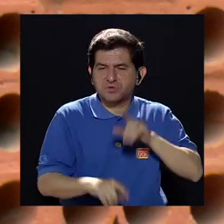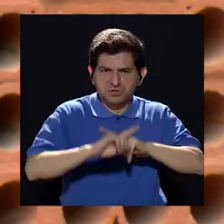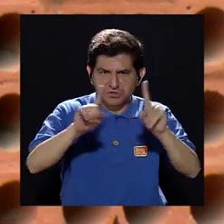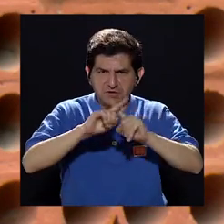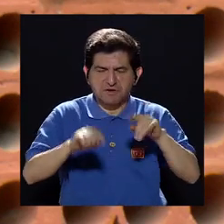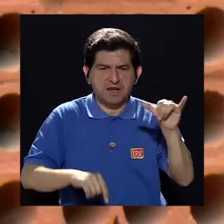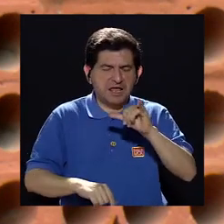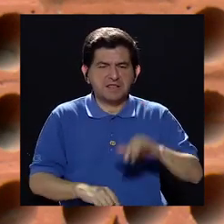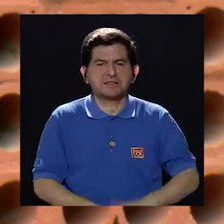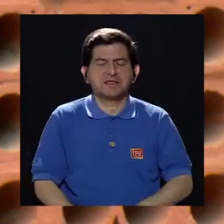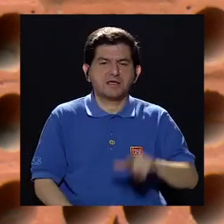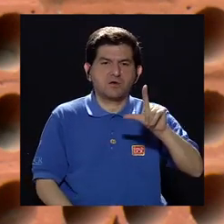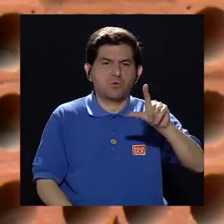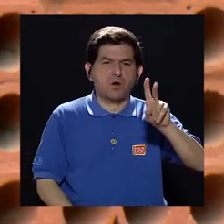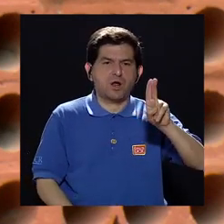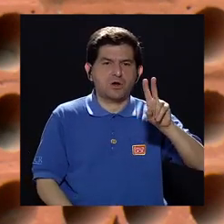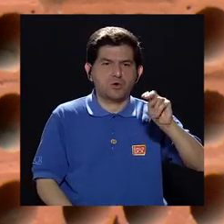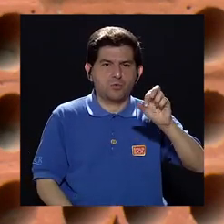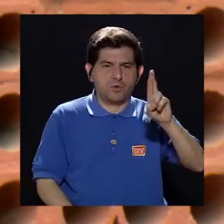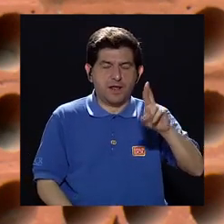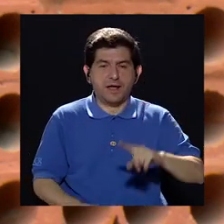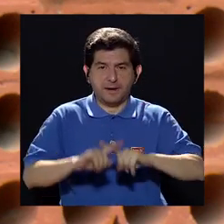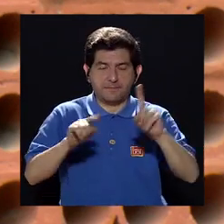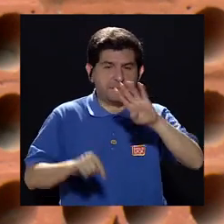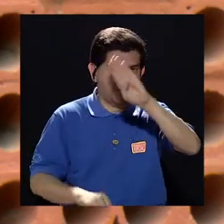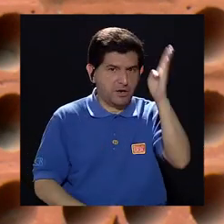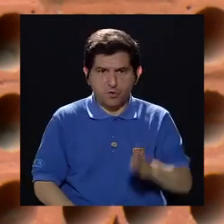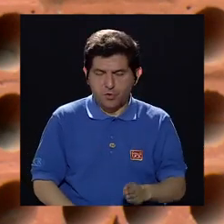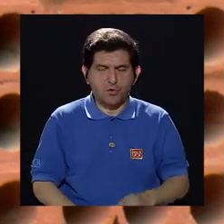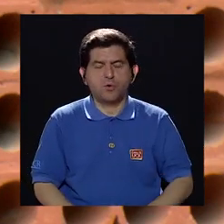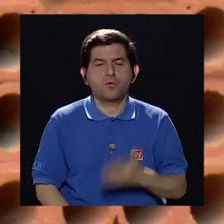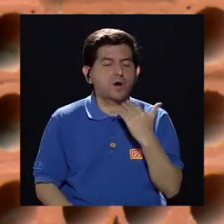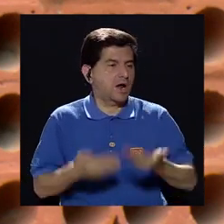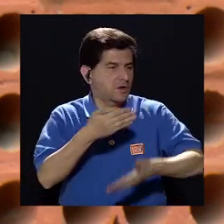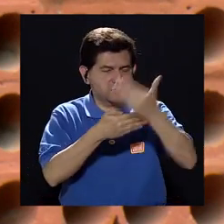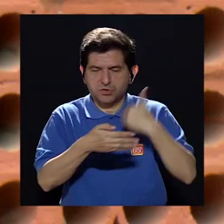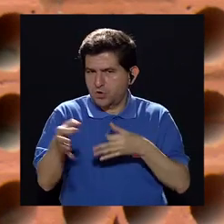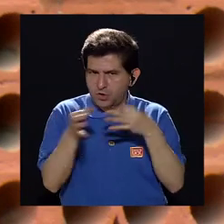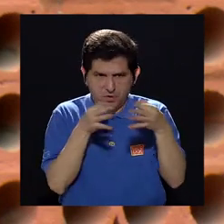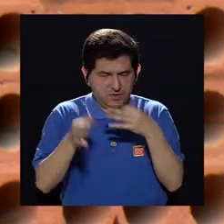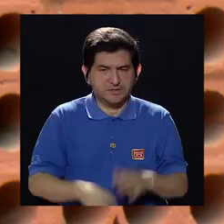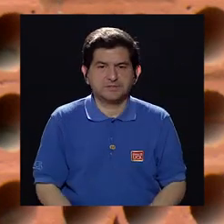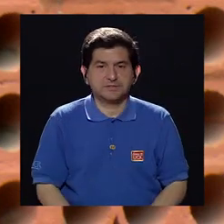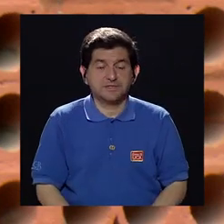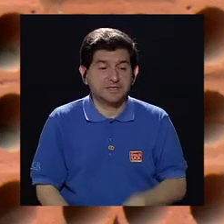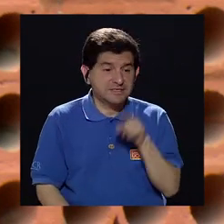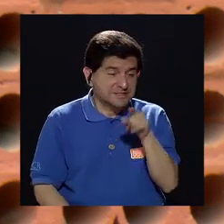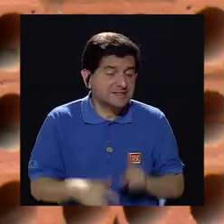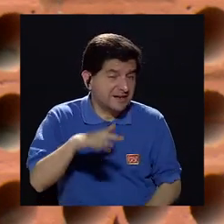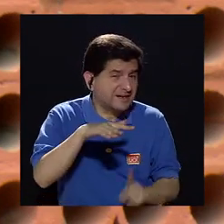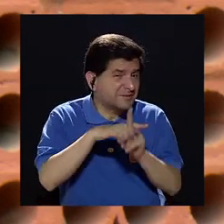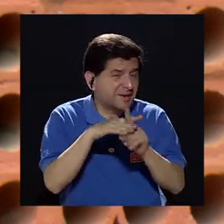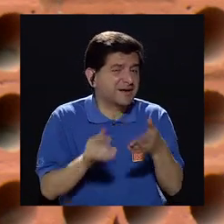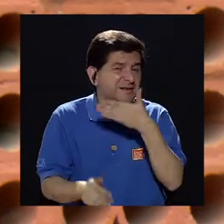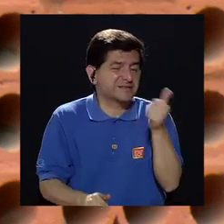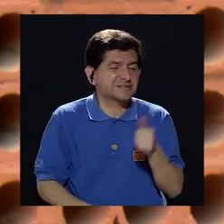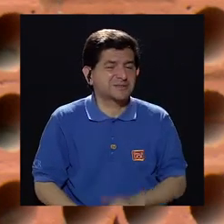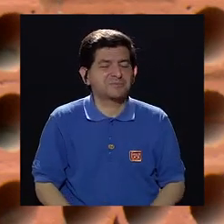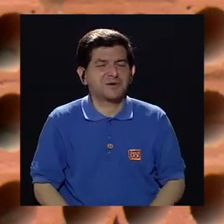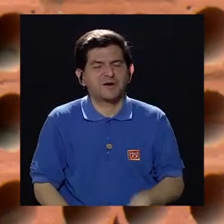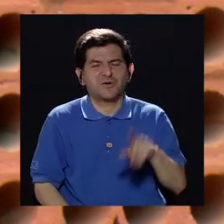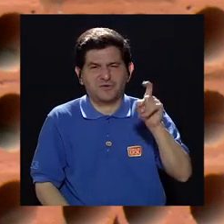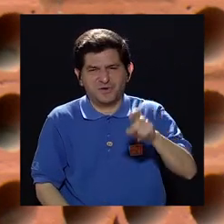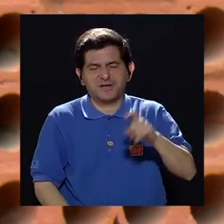diferentes, el mismo lunar, pero no más de tres, y nunca los colores citados. Si hubiera uno de esos colores, mejor